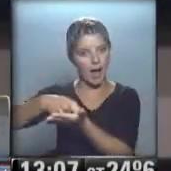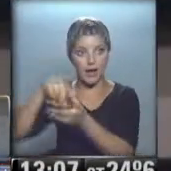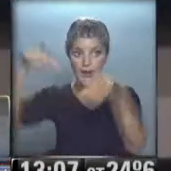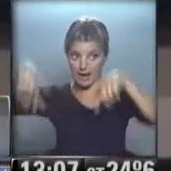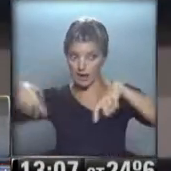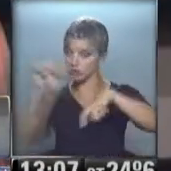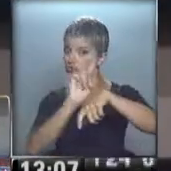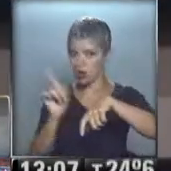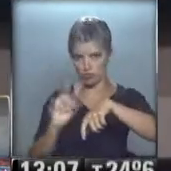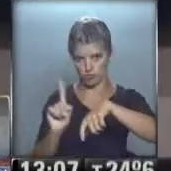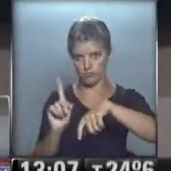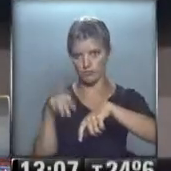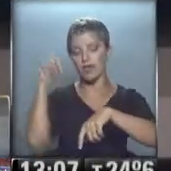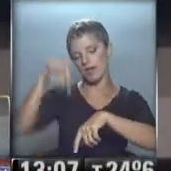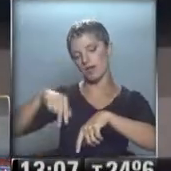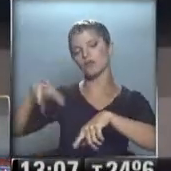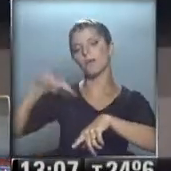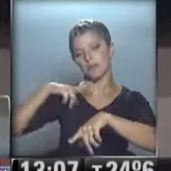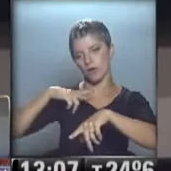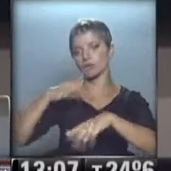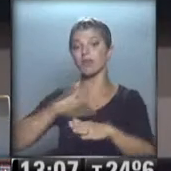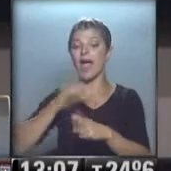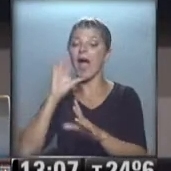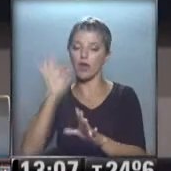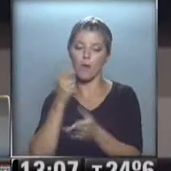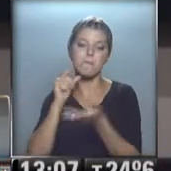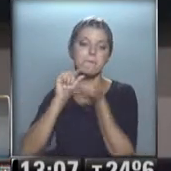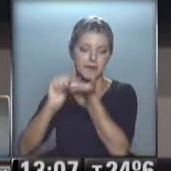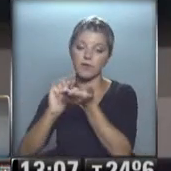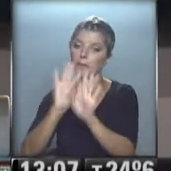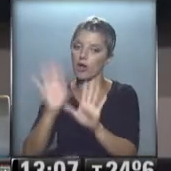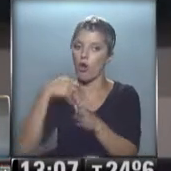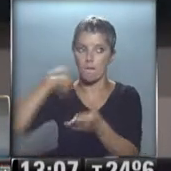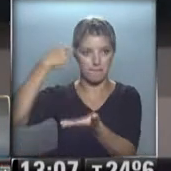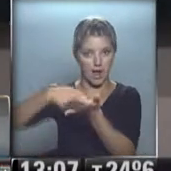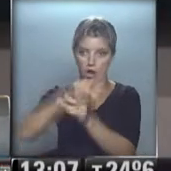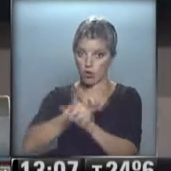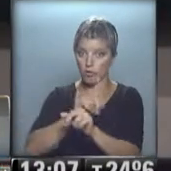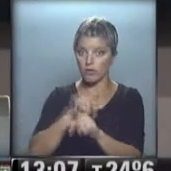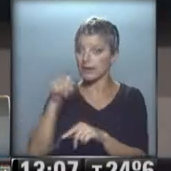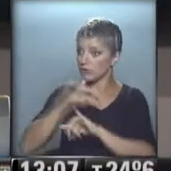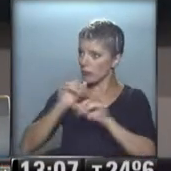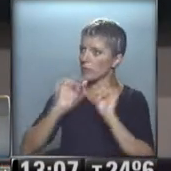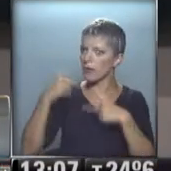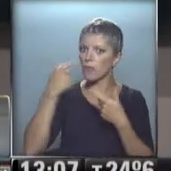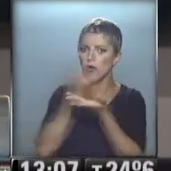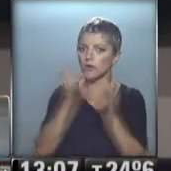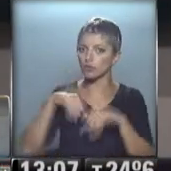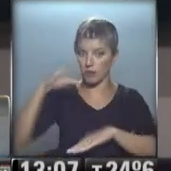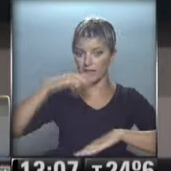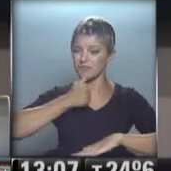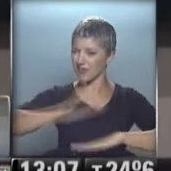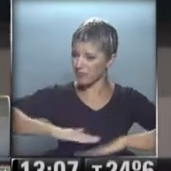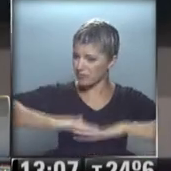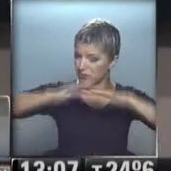financiamiento privado más allá de que el estado preste. Y en el informe también se señalaba el problema de las inundaciones, Dilma Rousseff esta mañana fue